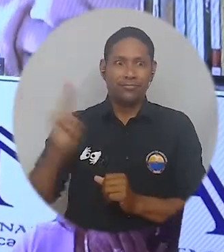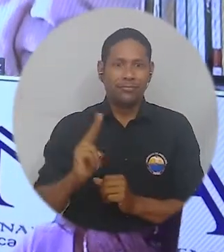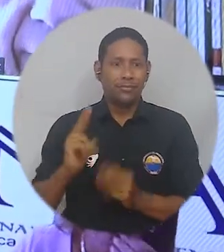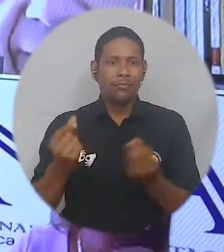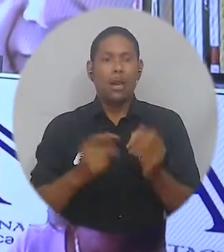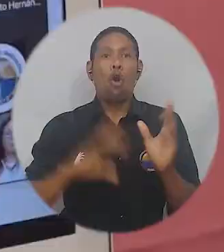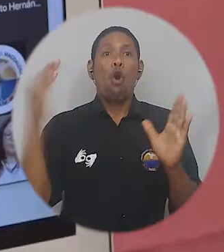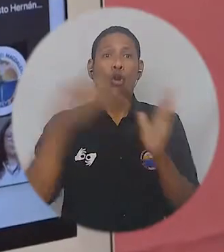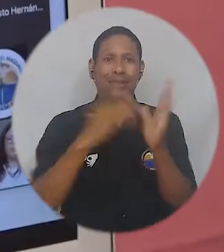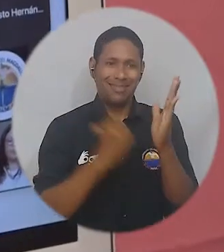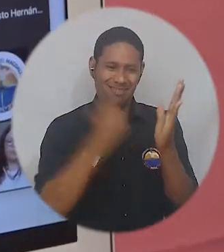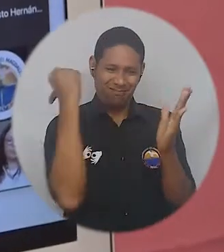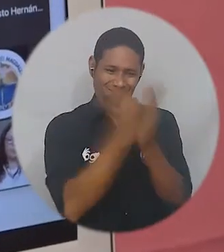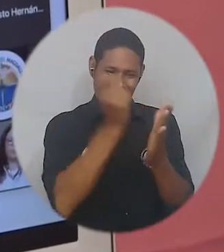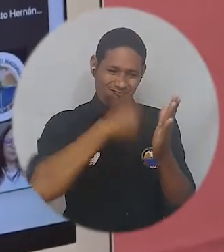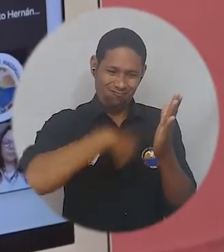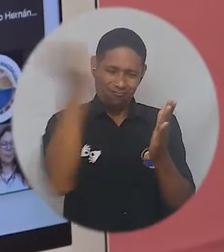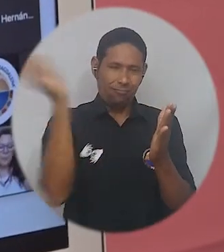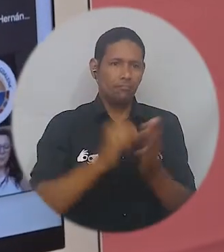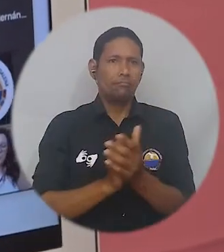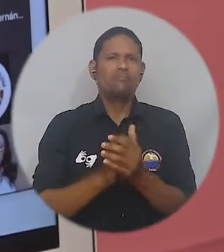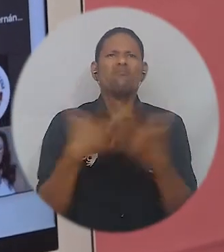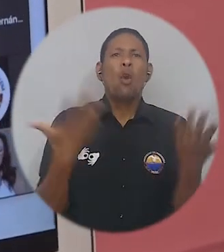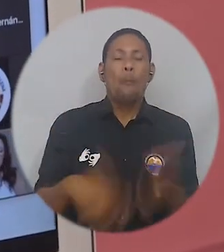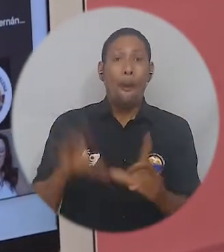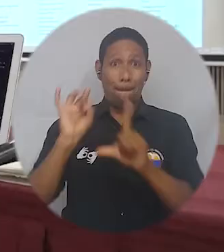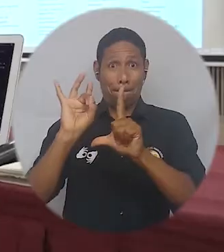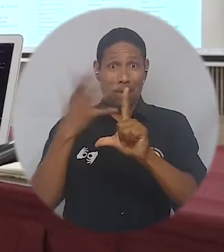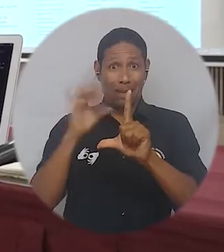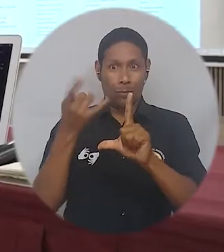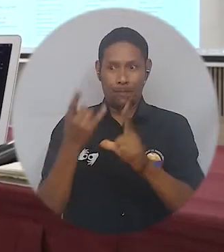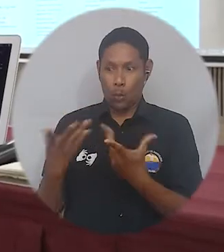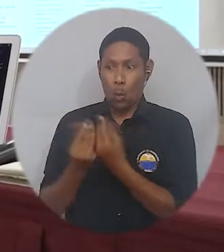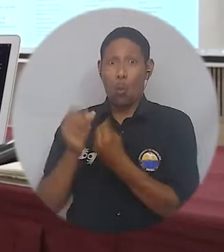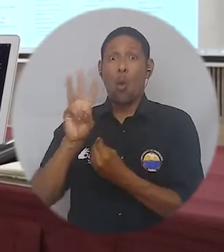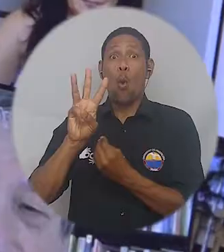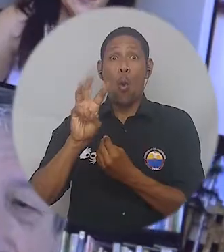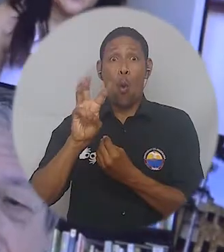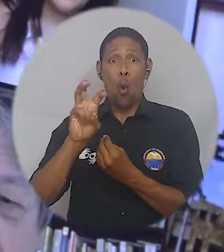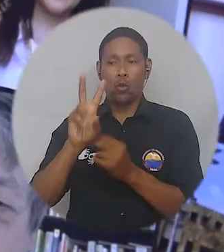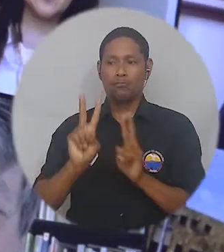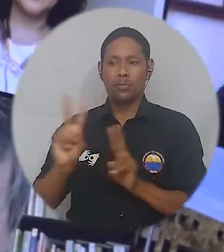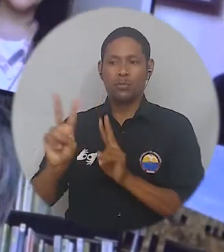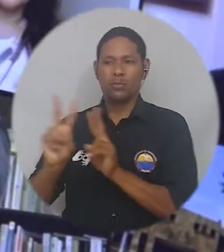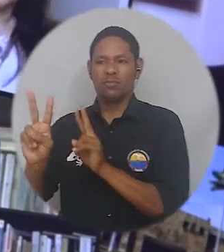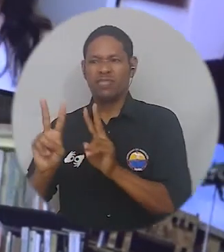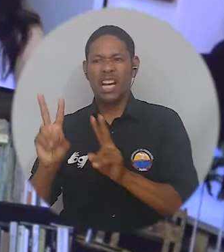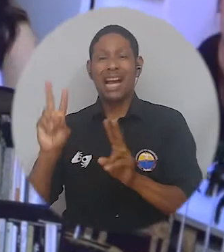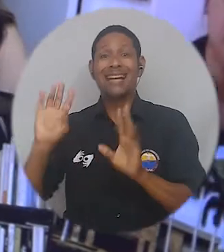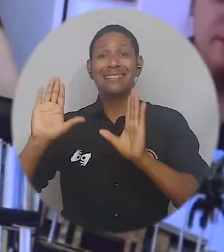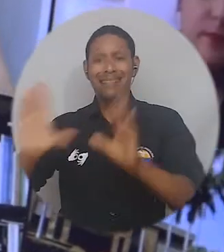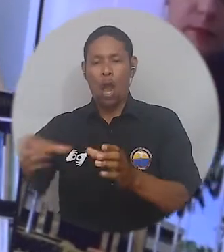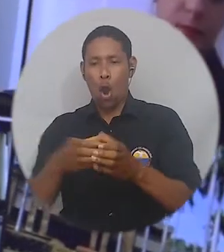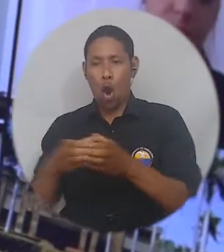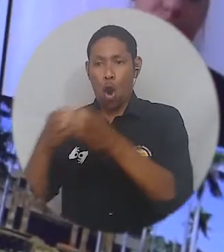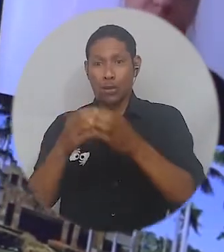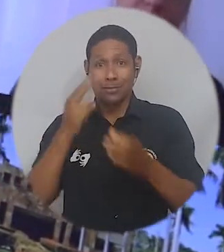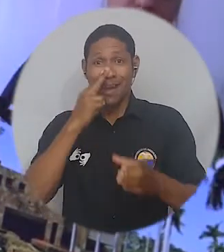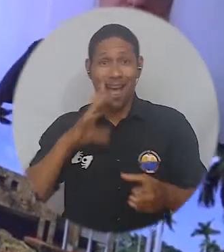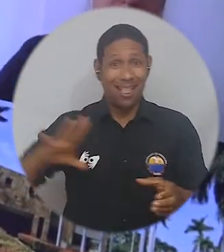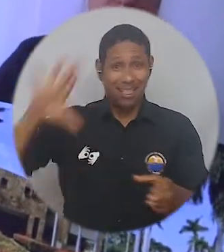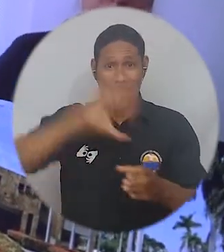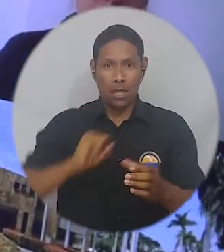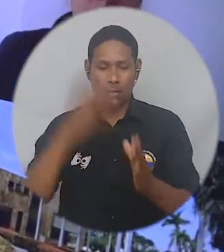renovación de la acreditación institucional, la cual es adelantada de manera virtual por un grupo de ocho pares asignados por el Consejo Nacional de